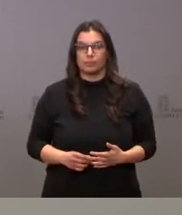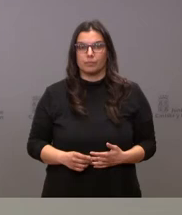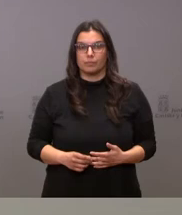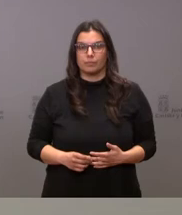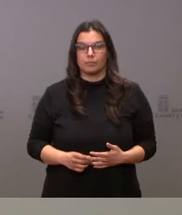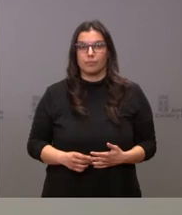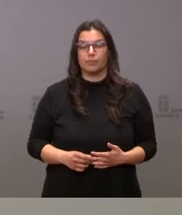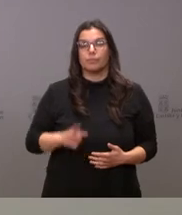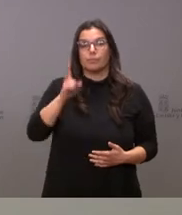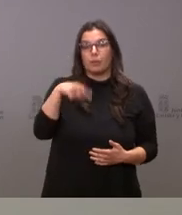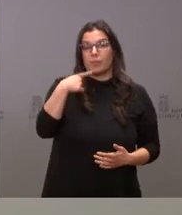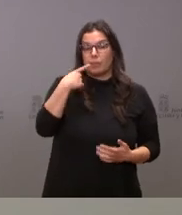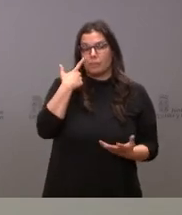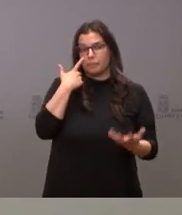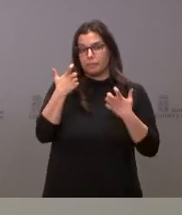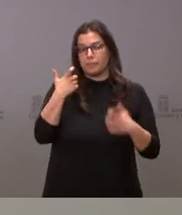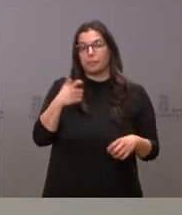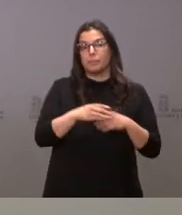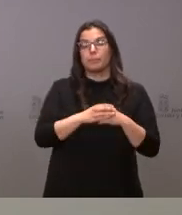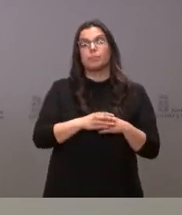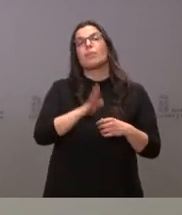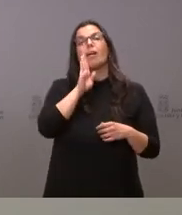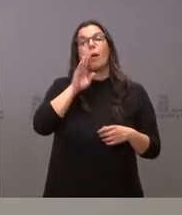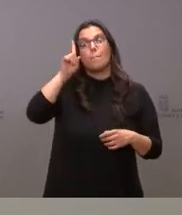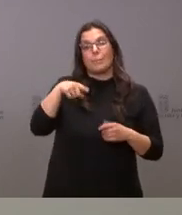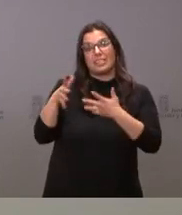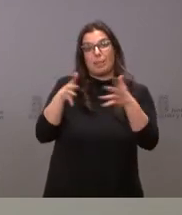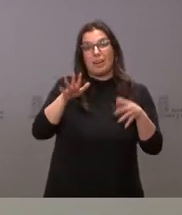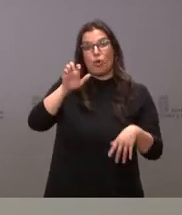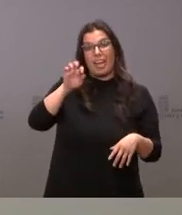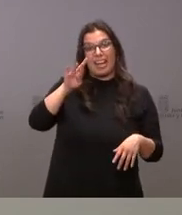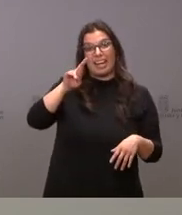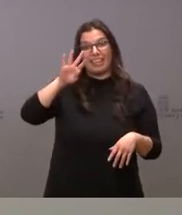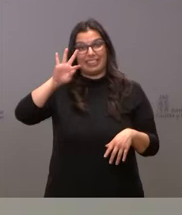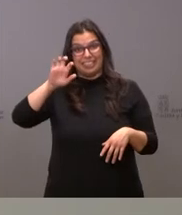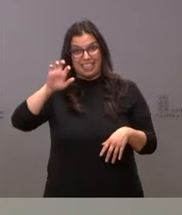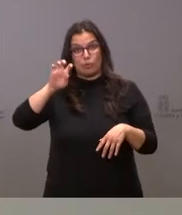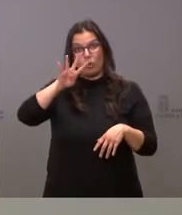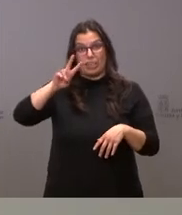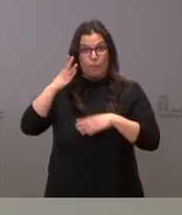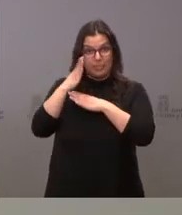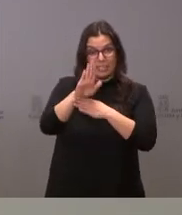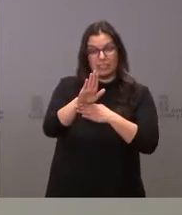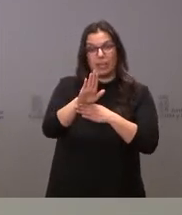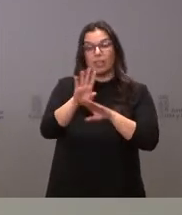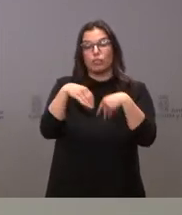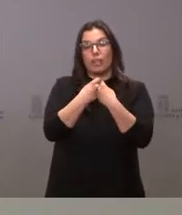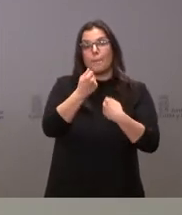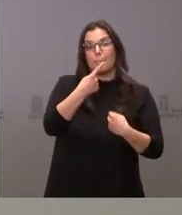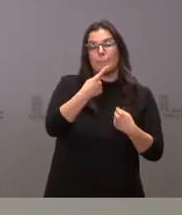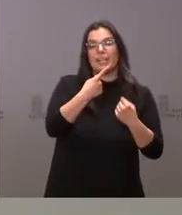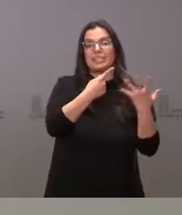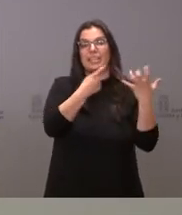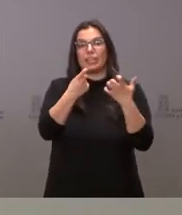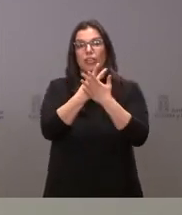Significarles, por otra parte, que en estos expedientes del mes de marzo que yo les citaba, esos 42 expedientes y 1.617